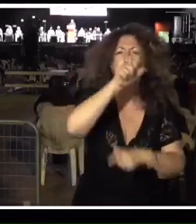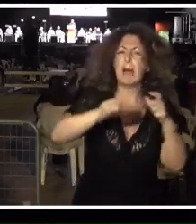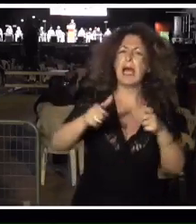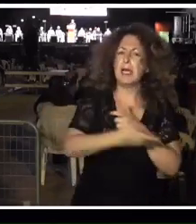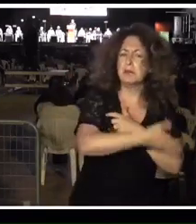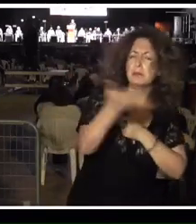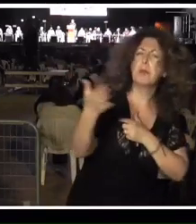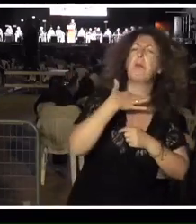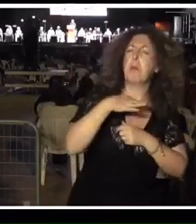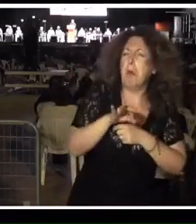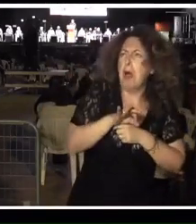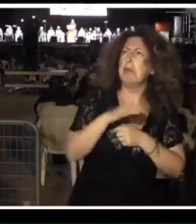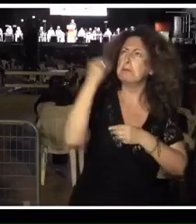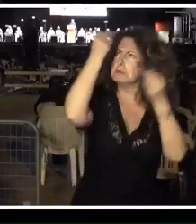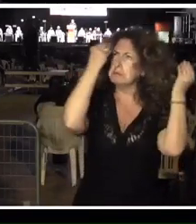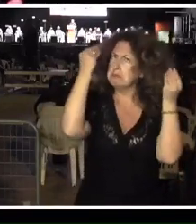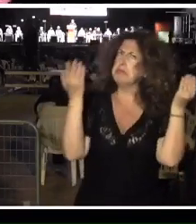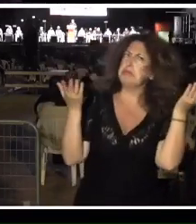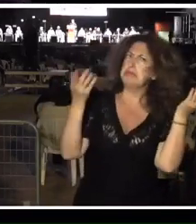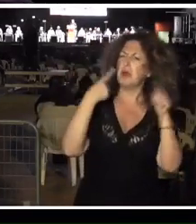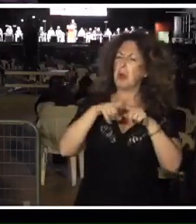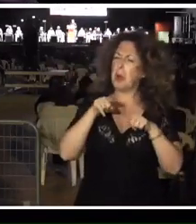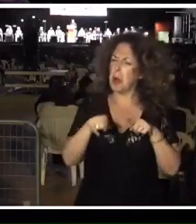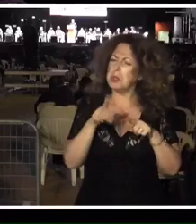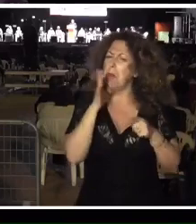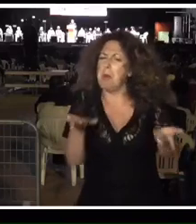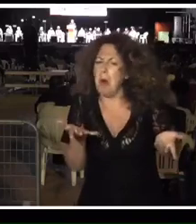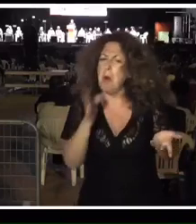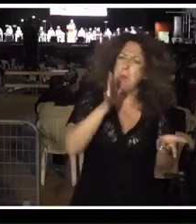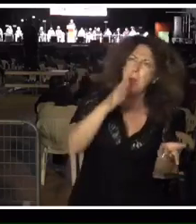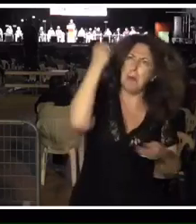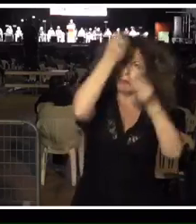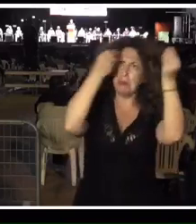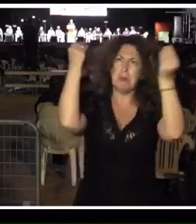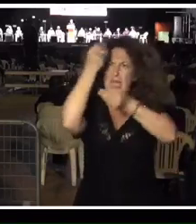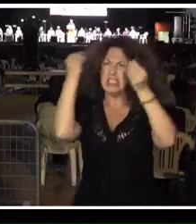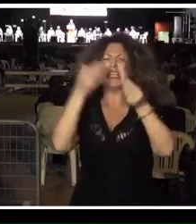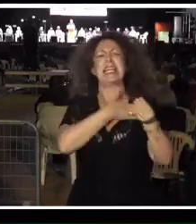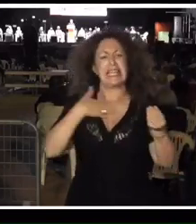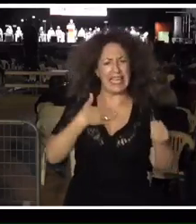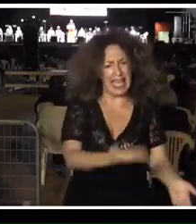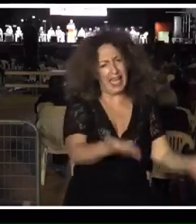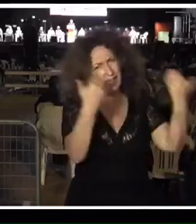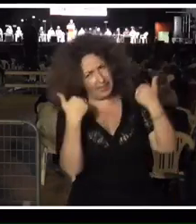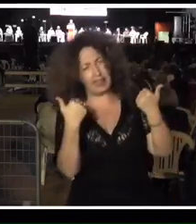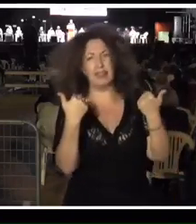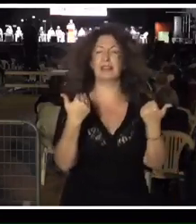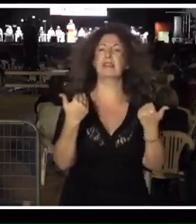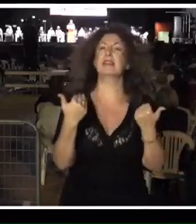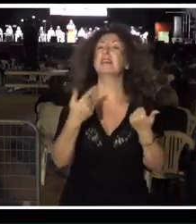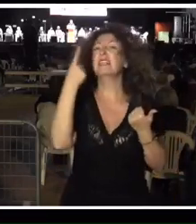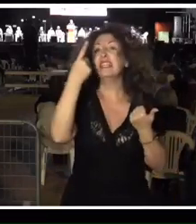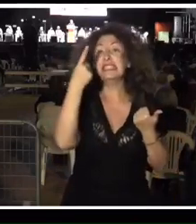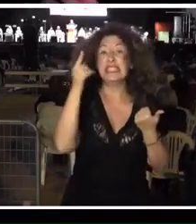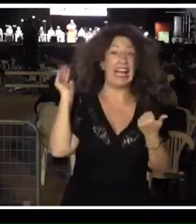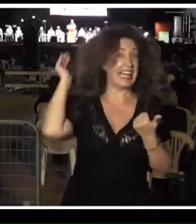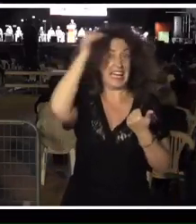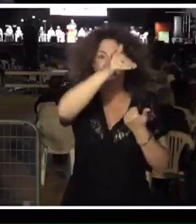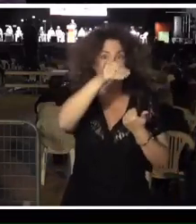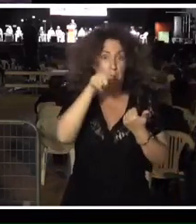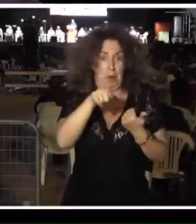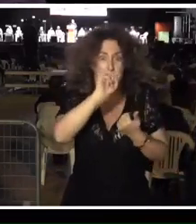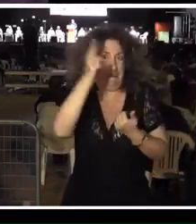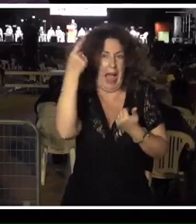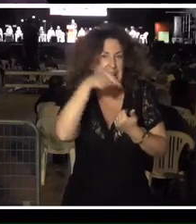pudiera preguntarse por qué las cosas estaban siendo como eran y cómo podían resolverse. No hay nada quizás más republicano que